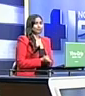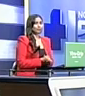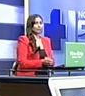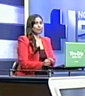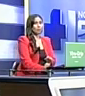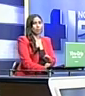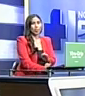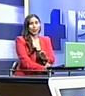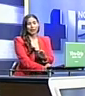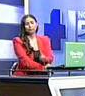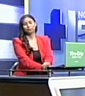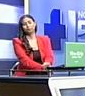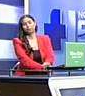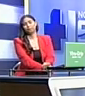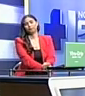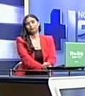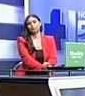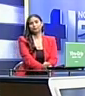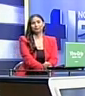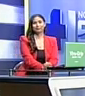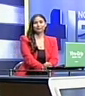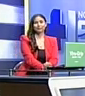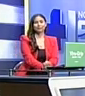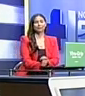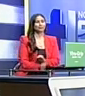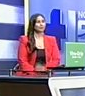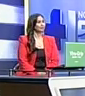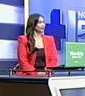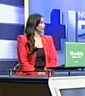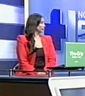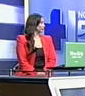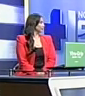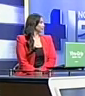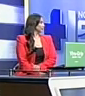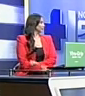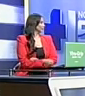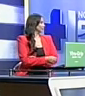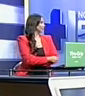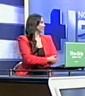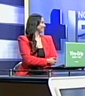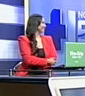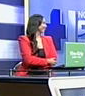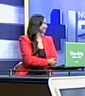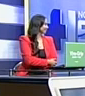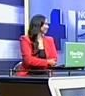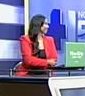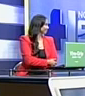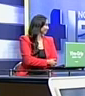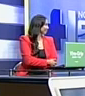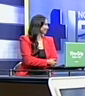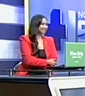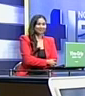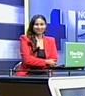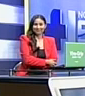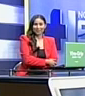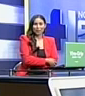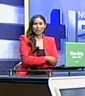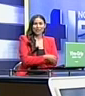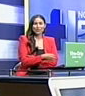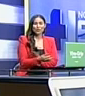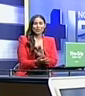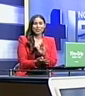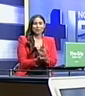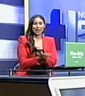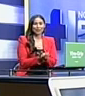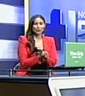Eso es todo lo que le teníamos preparado en esta noche. Por supuesto, mañana, eso de las 5.30 de la mañana, más detalles. Roxana, buenas noches también para todos nuestros amigos.